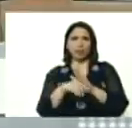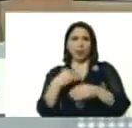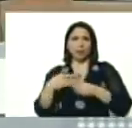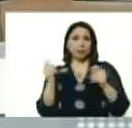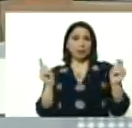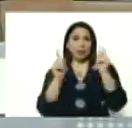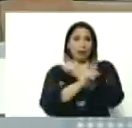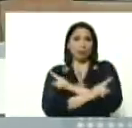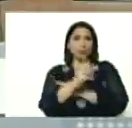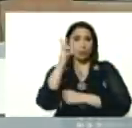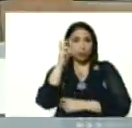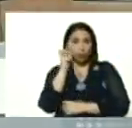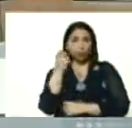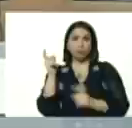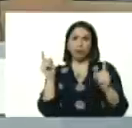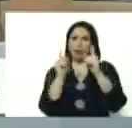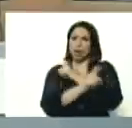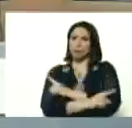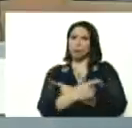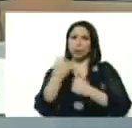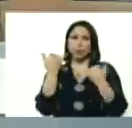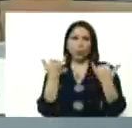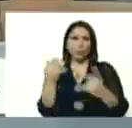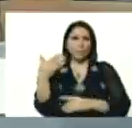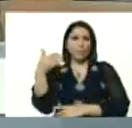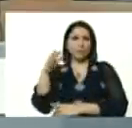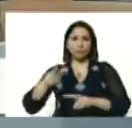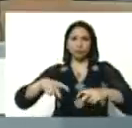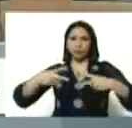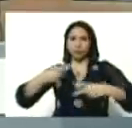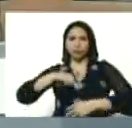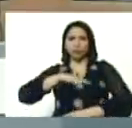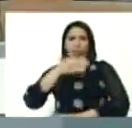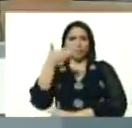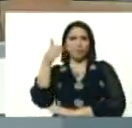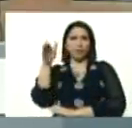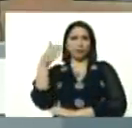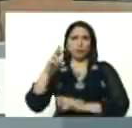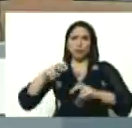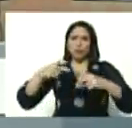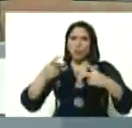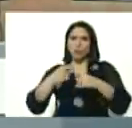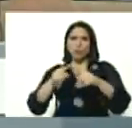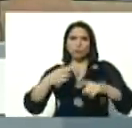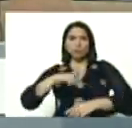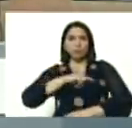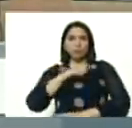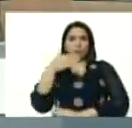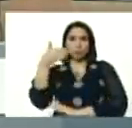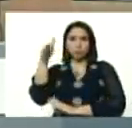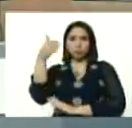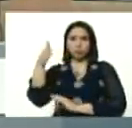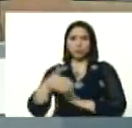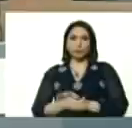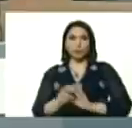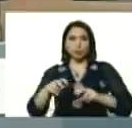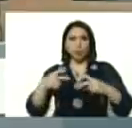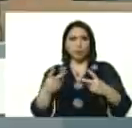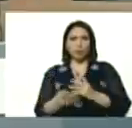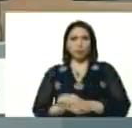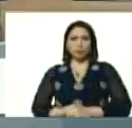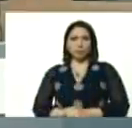escuchen, el cambio, el cambio es nuestra bandera, la renovación es nuestra bandera, lo nuevo es nuestra bandera, lo nuevo,